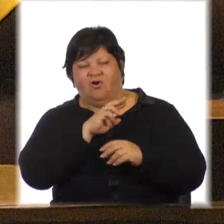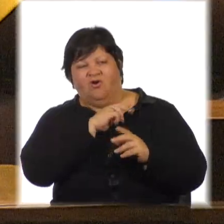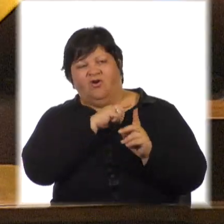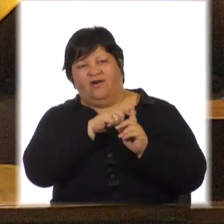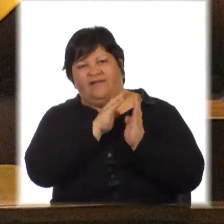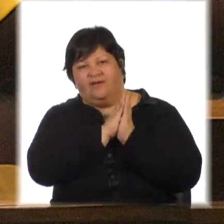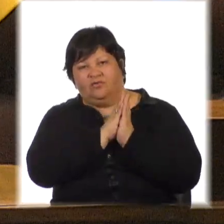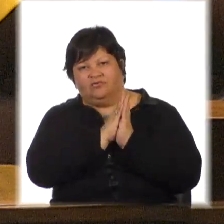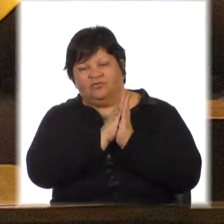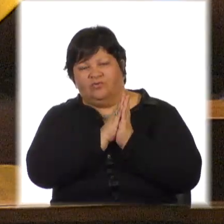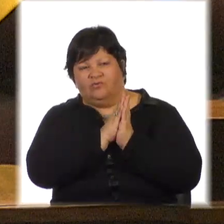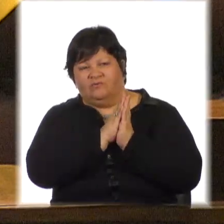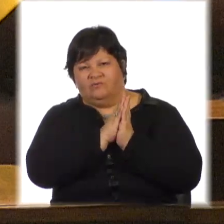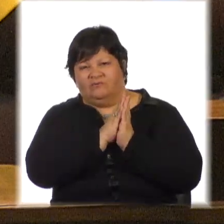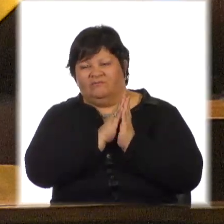étnico,